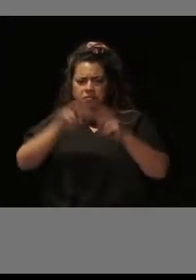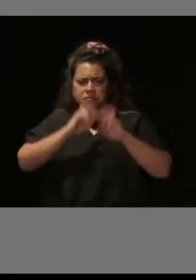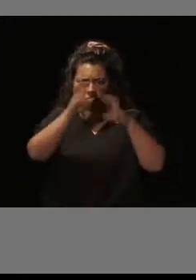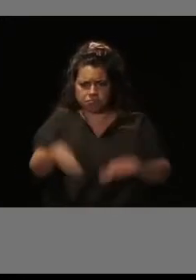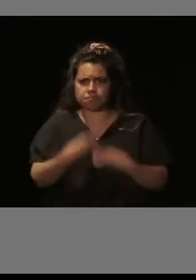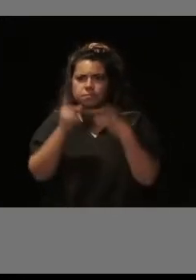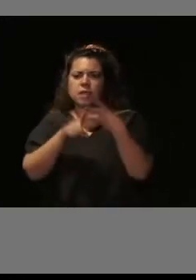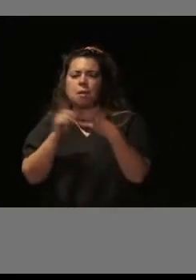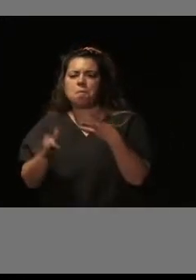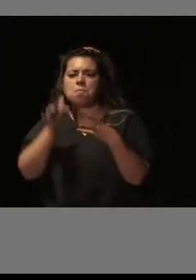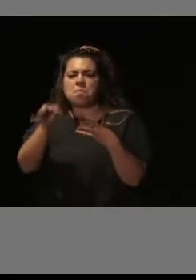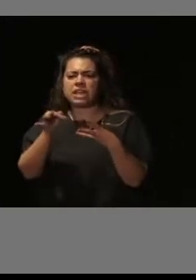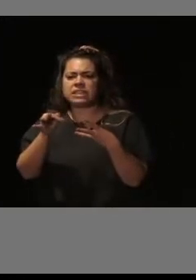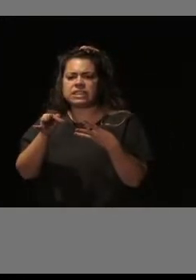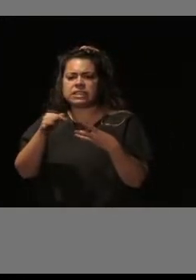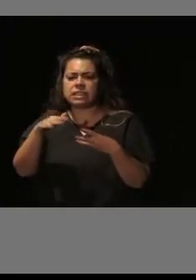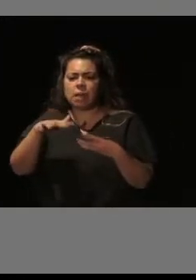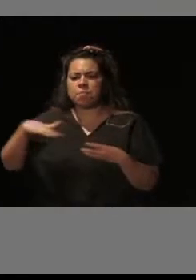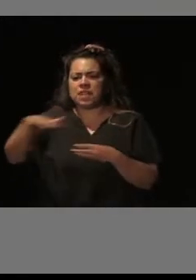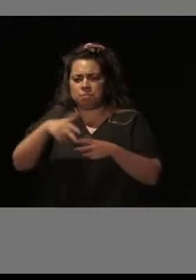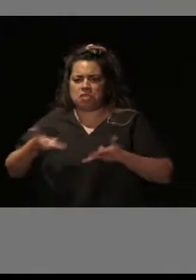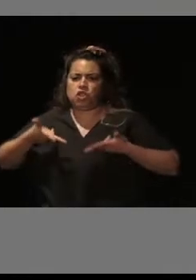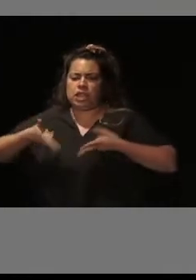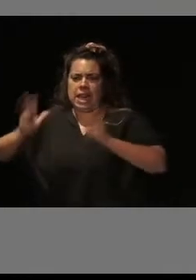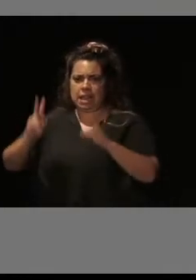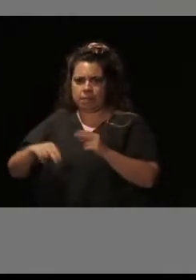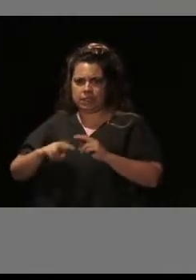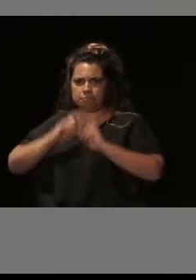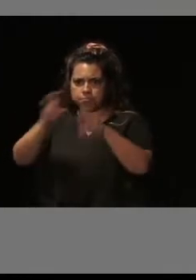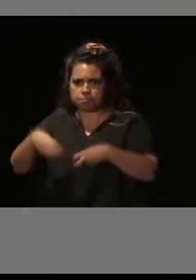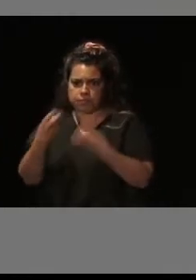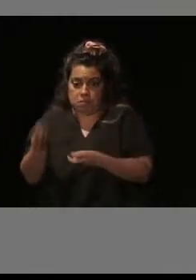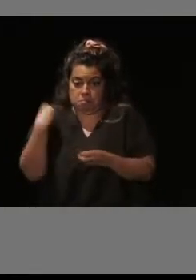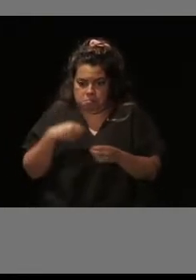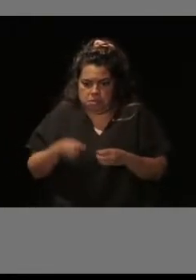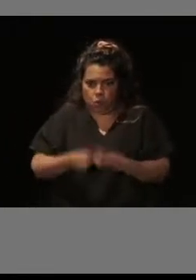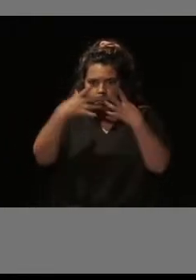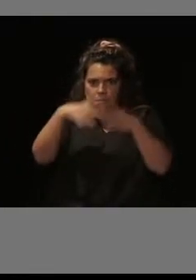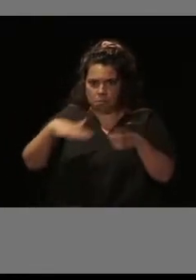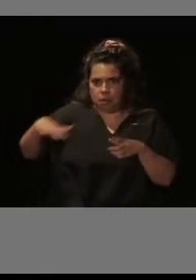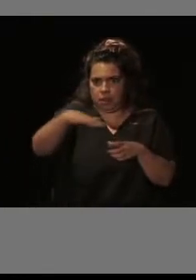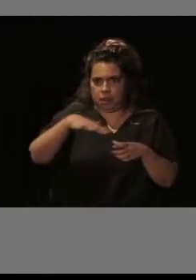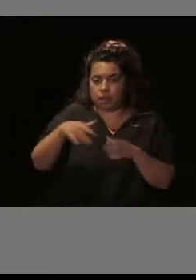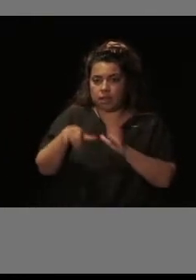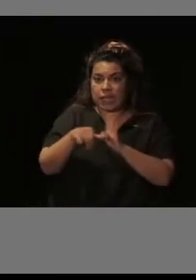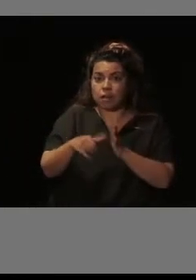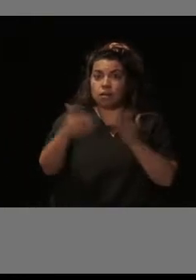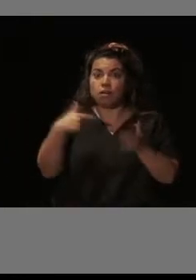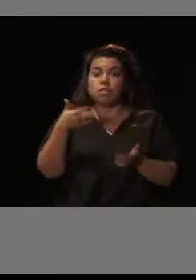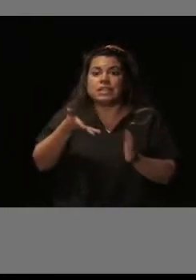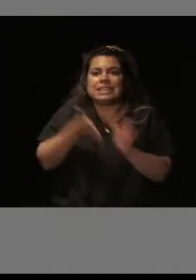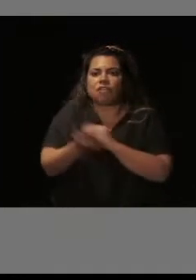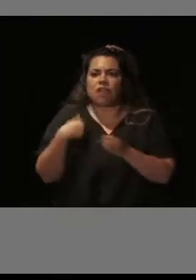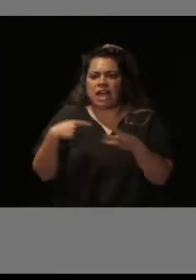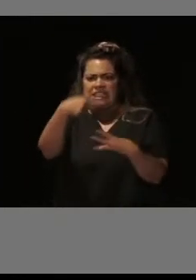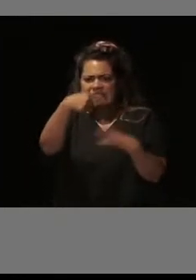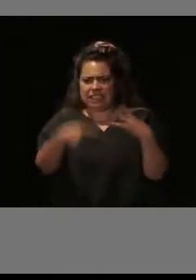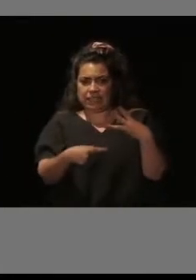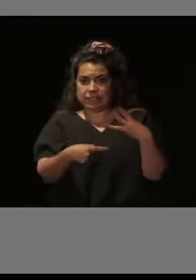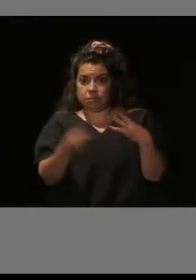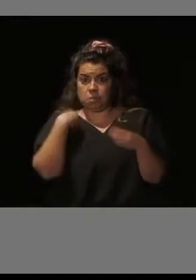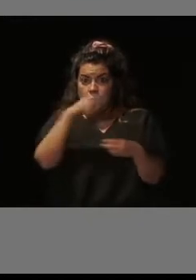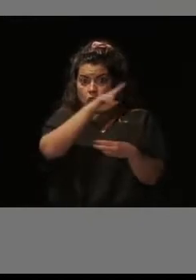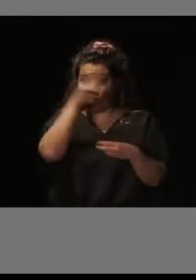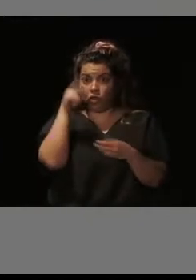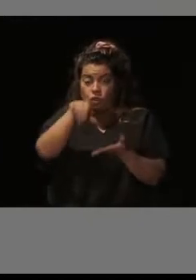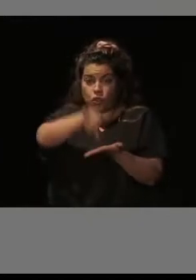y regeneración de los espacios libres que circundan esas viviendas, pretende abarcar precisamente las tres escalas de la ciudad,